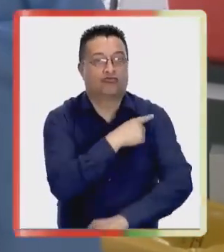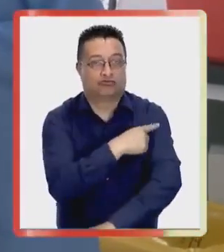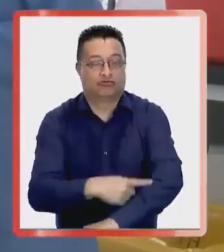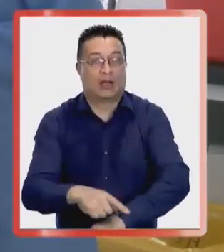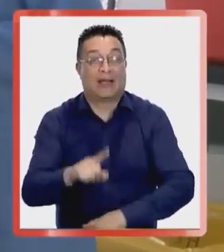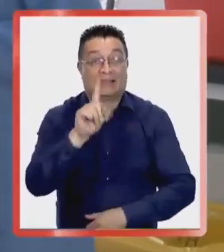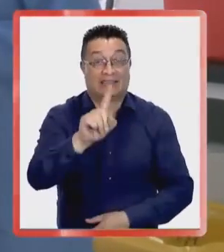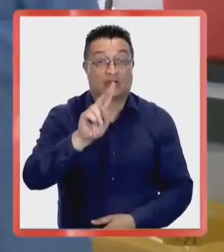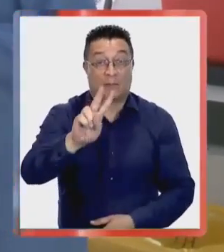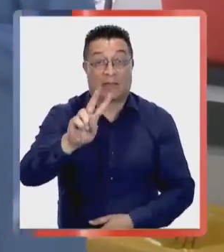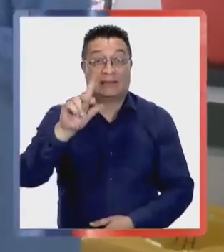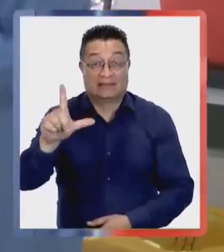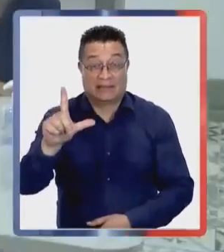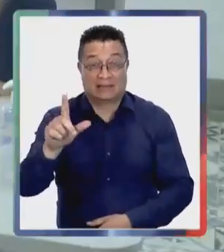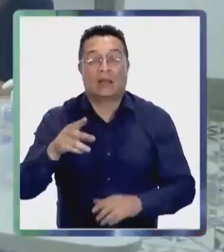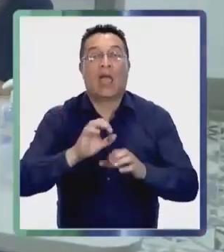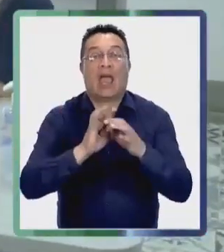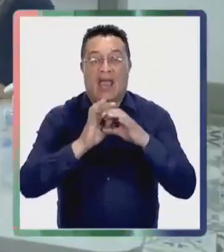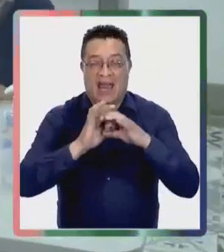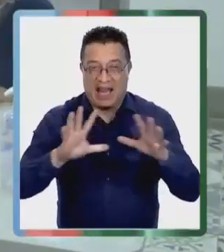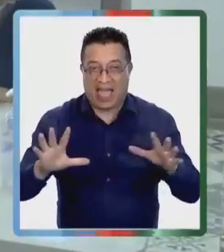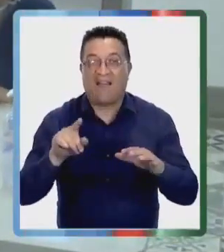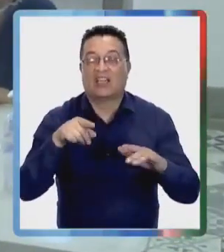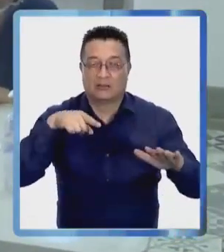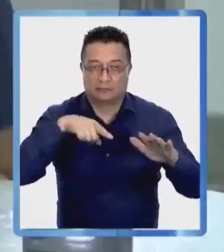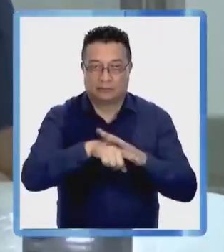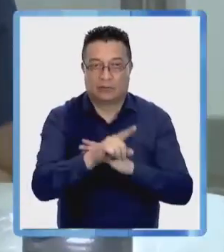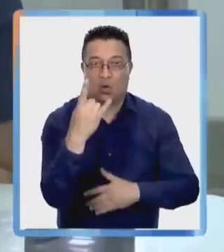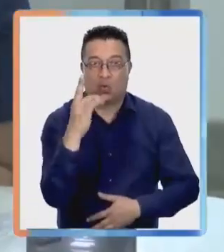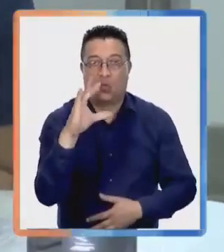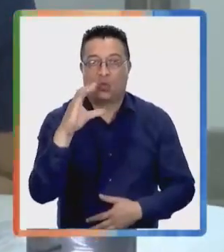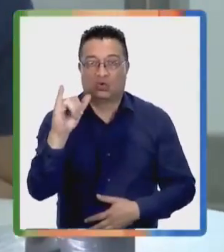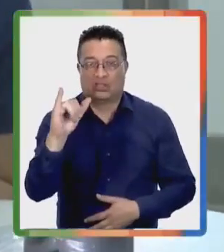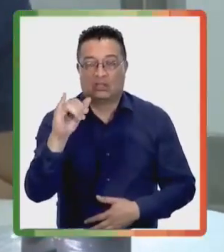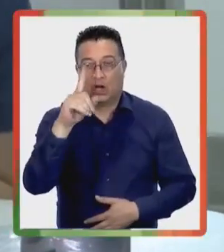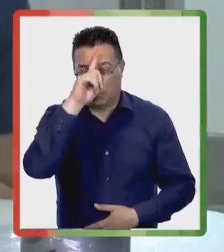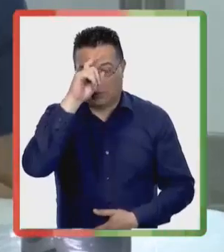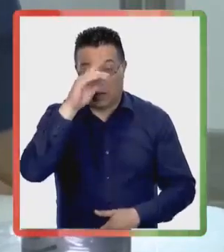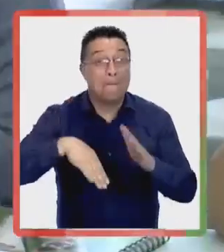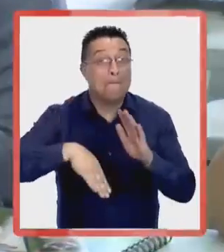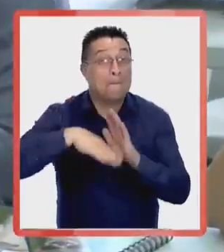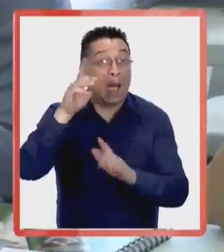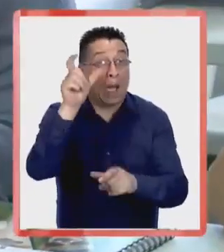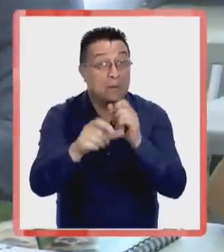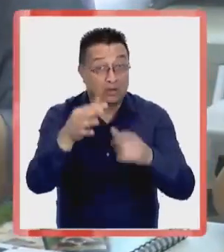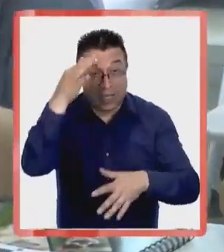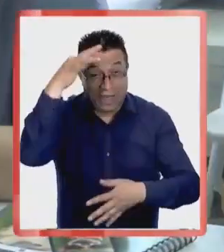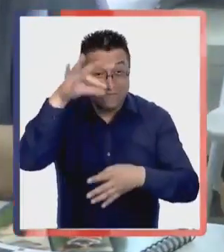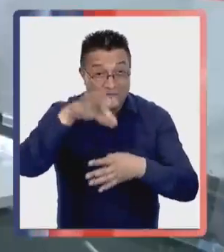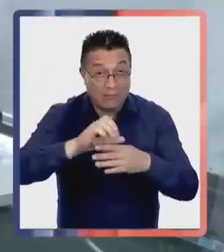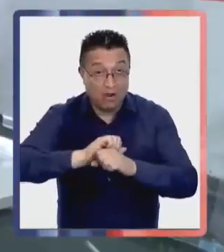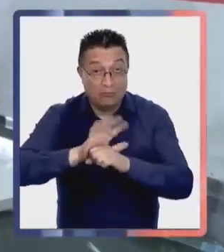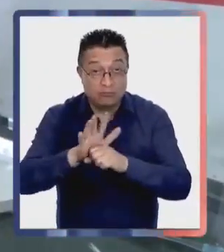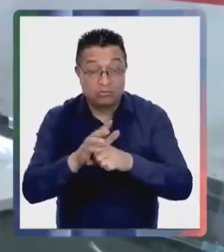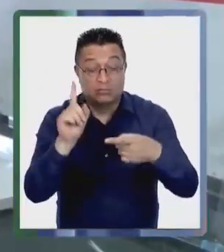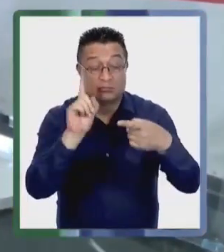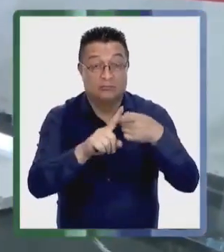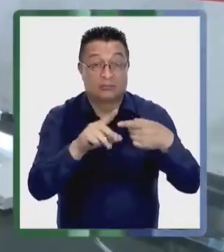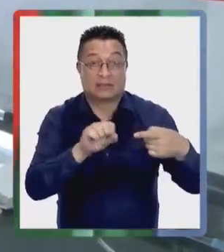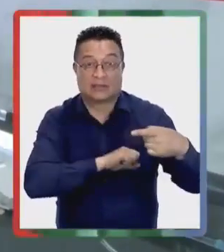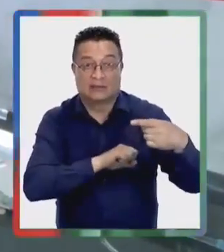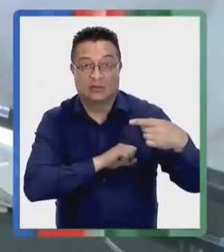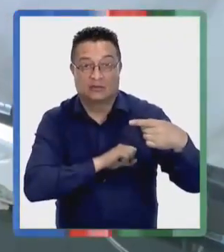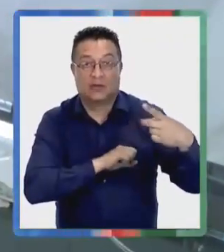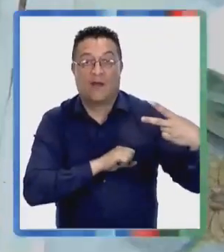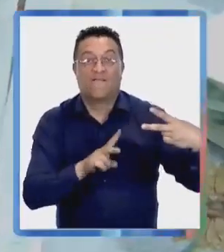y 127 permanecen graves en las UCI de los hospitales. Las regiones donde más personas se están enfermando de COVID-19 son